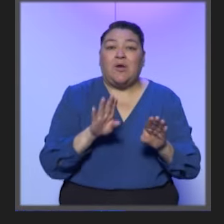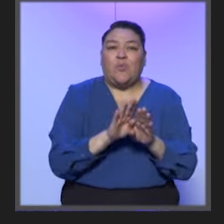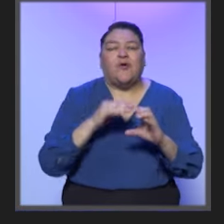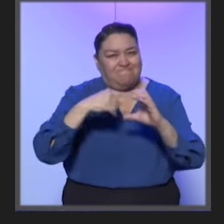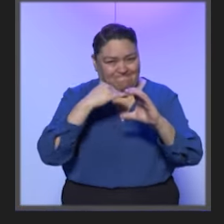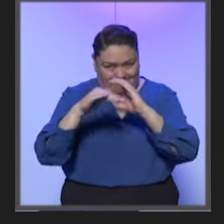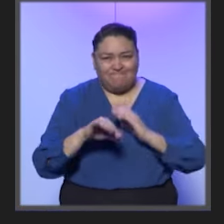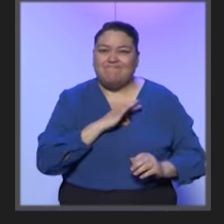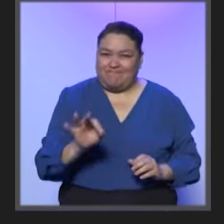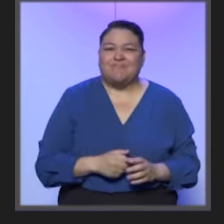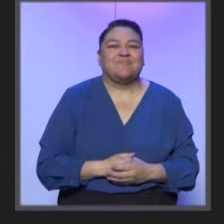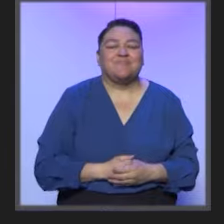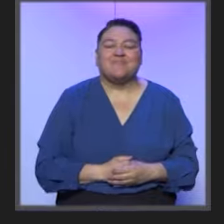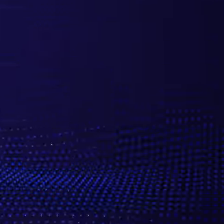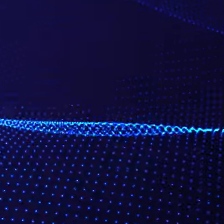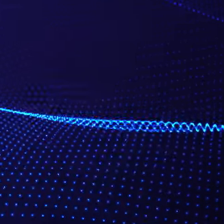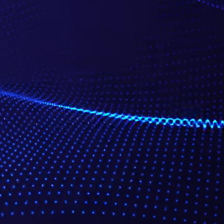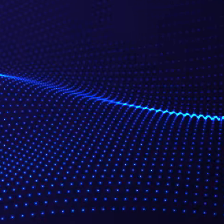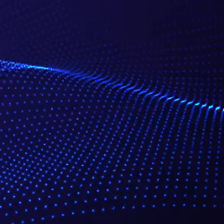llegarán a través del correo electrónico.